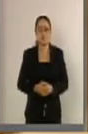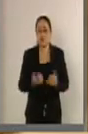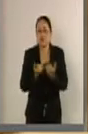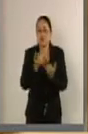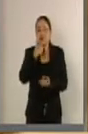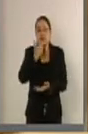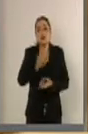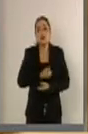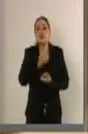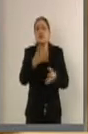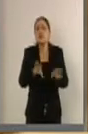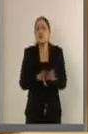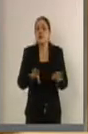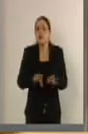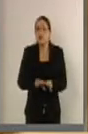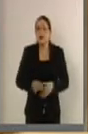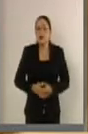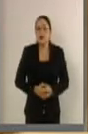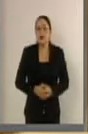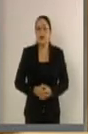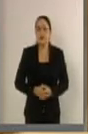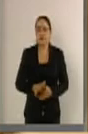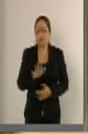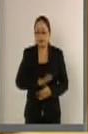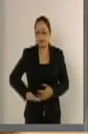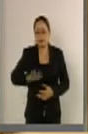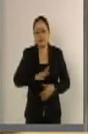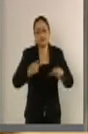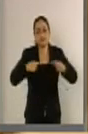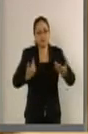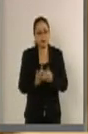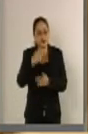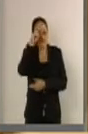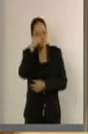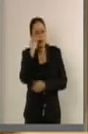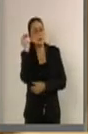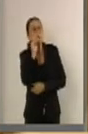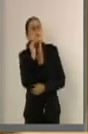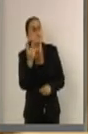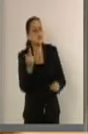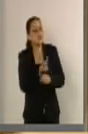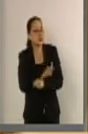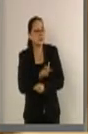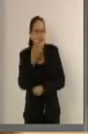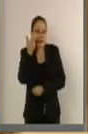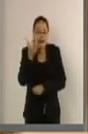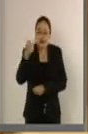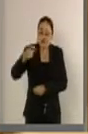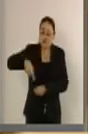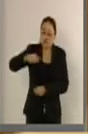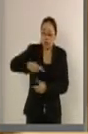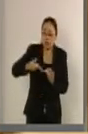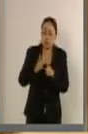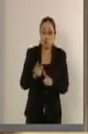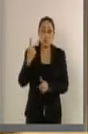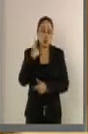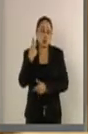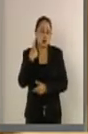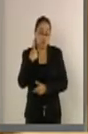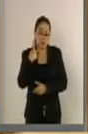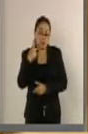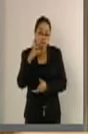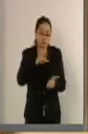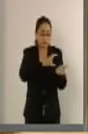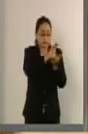la exigencia que hoy nos hacen los mexicanos. Y lo que buscan es que el dinero de los partidos que se